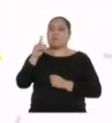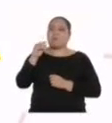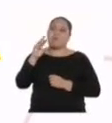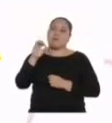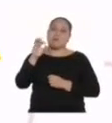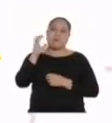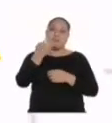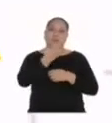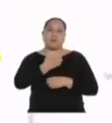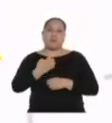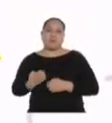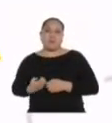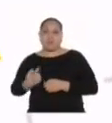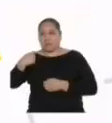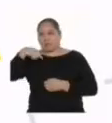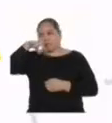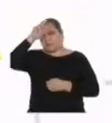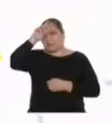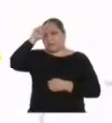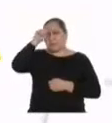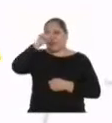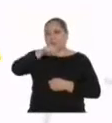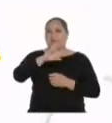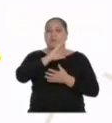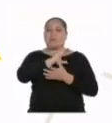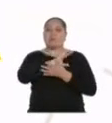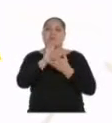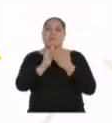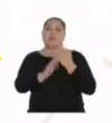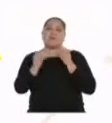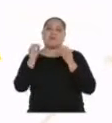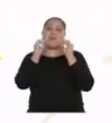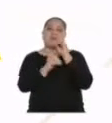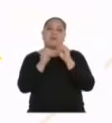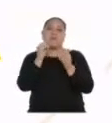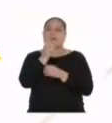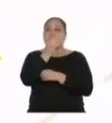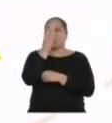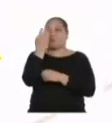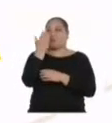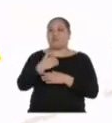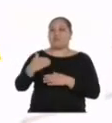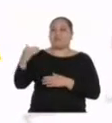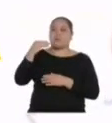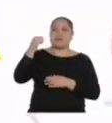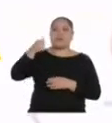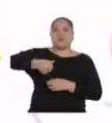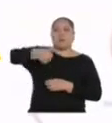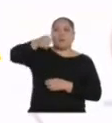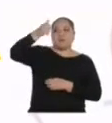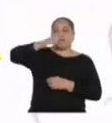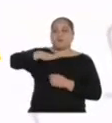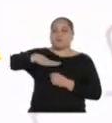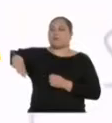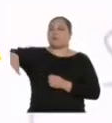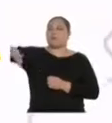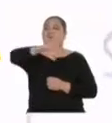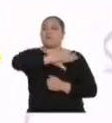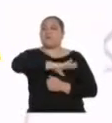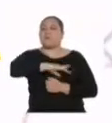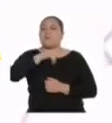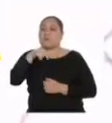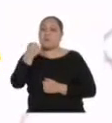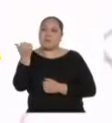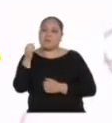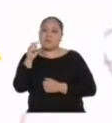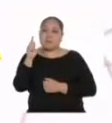el Estado peruano, quien se caracteriza por ejercer algún nivel de autoridad sobre el resto de los